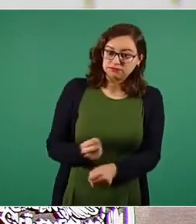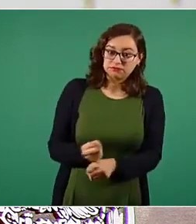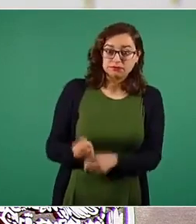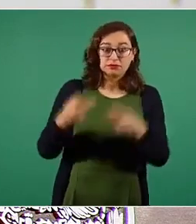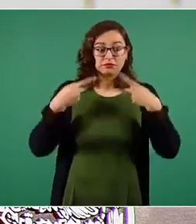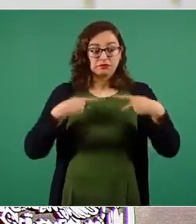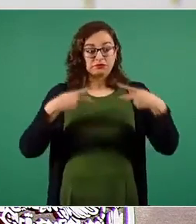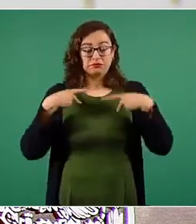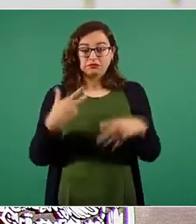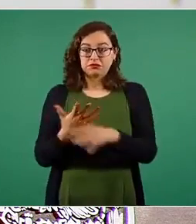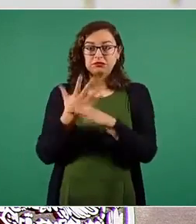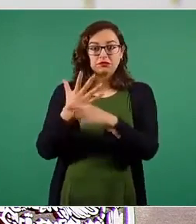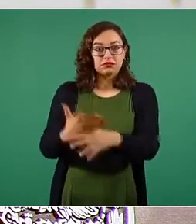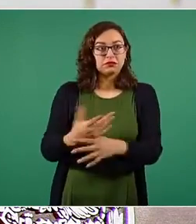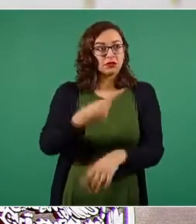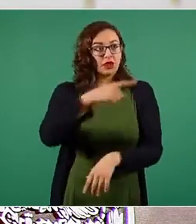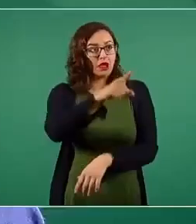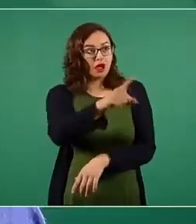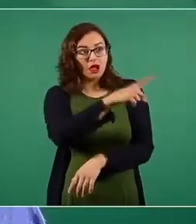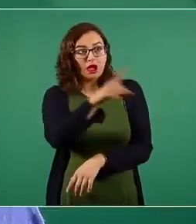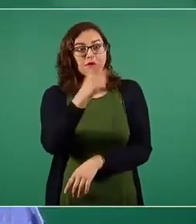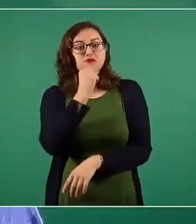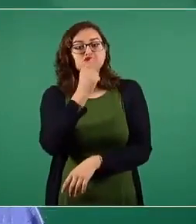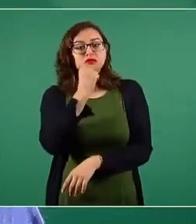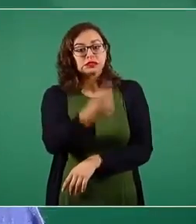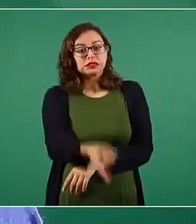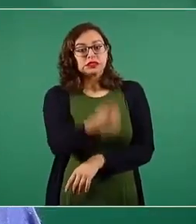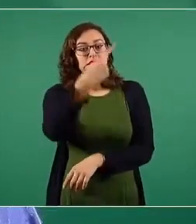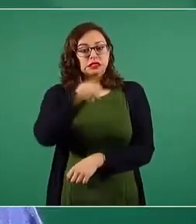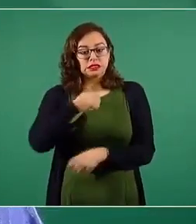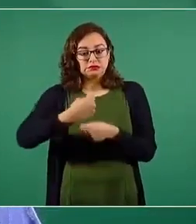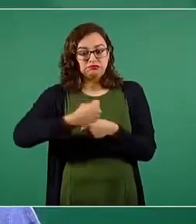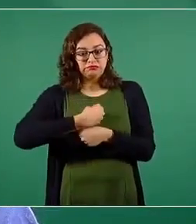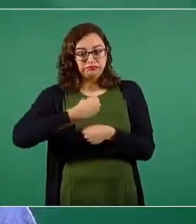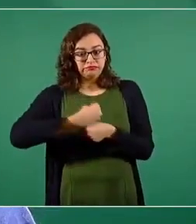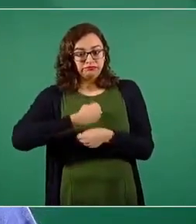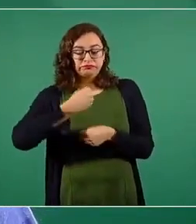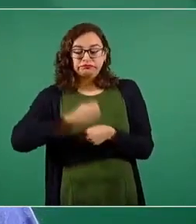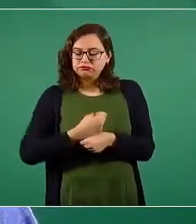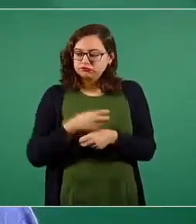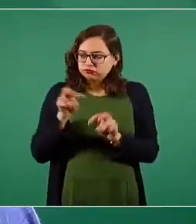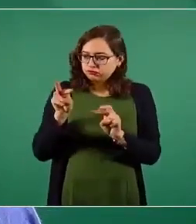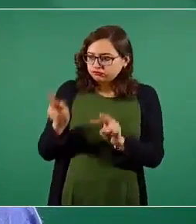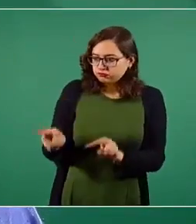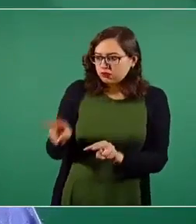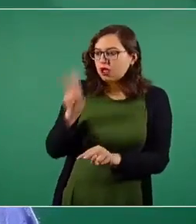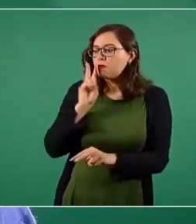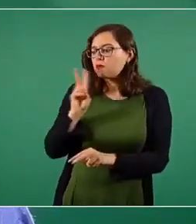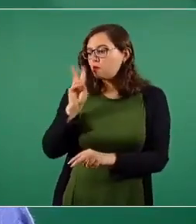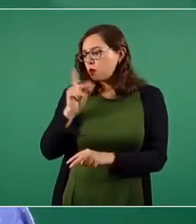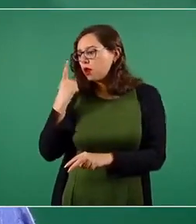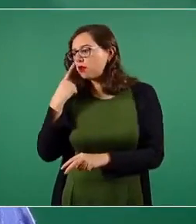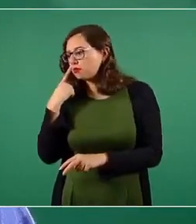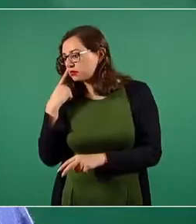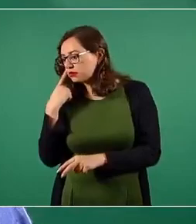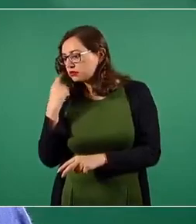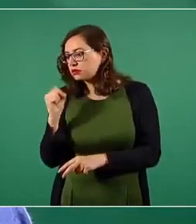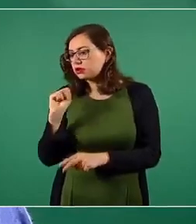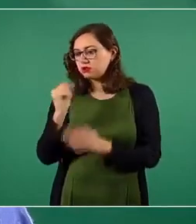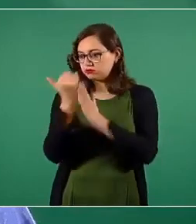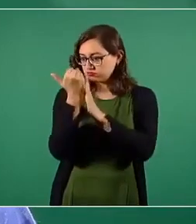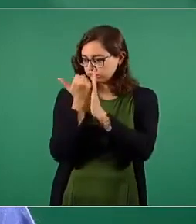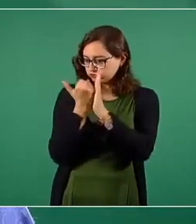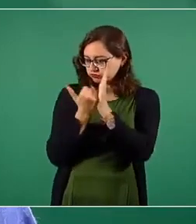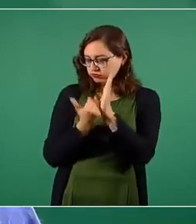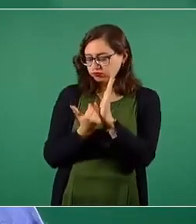tortura y también se compruebe a través del protocolo de Estambul,